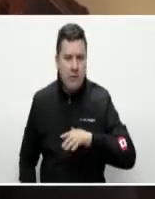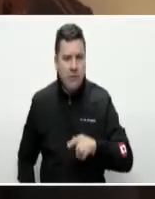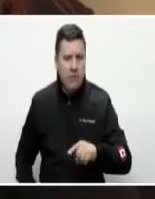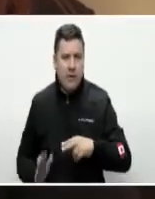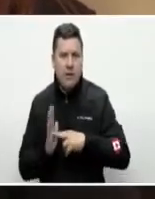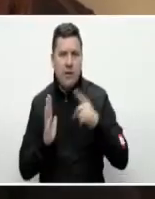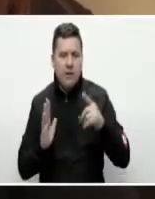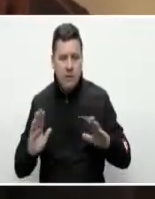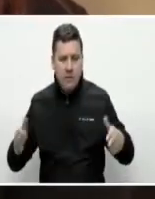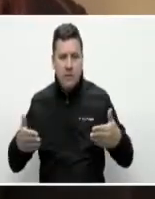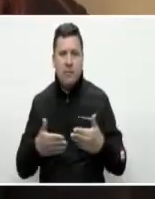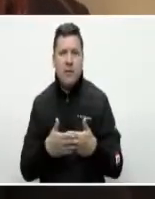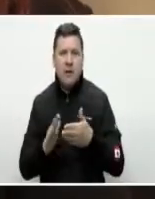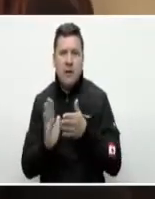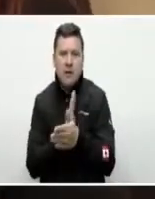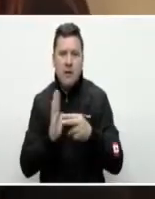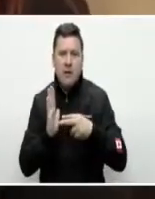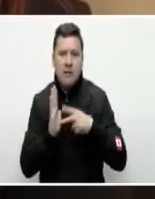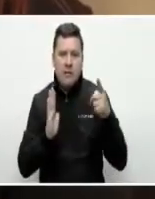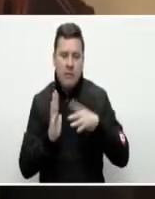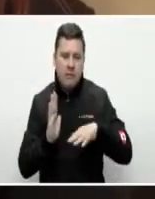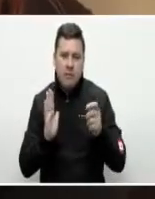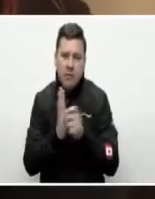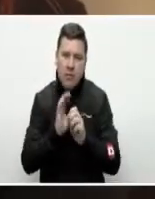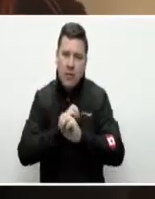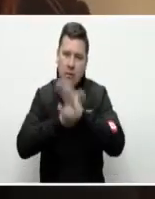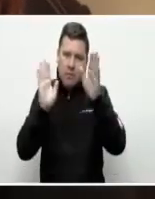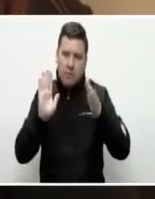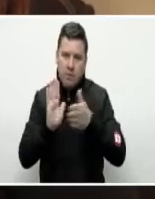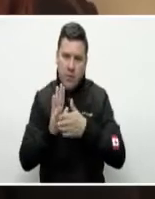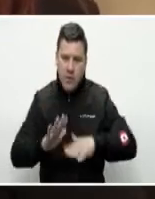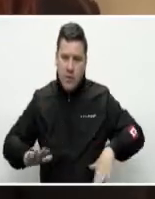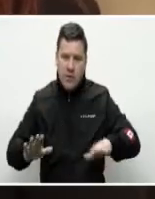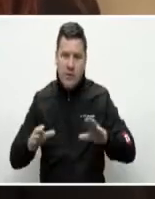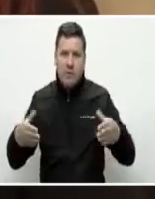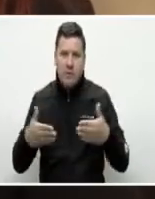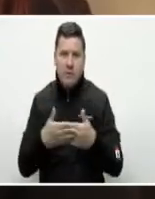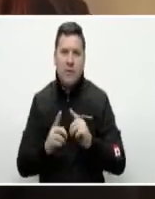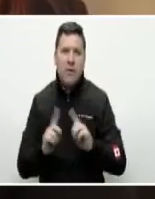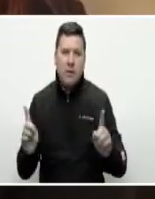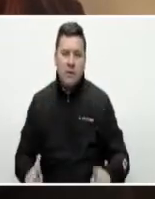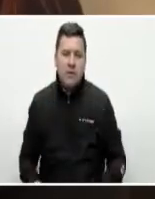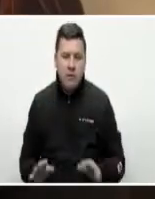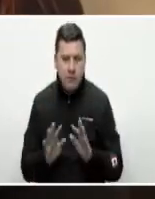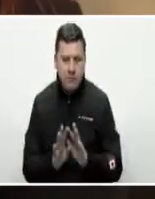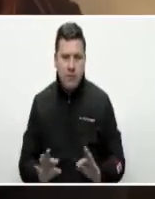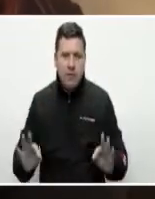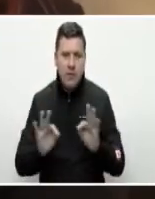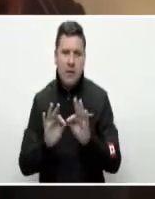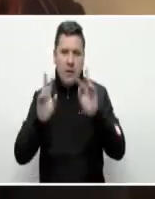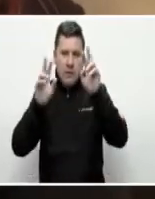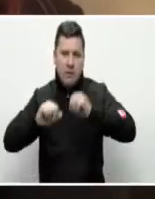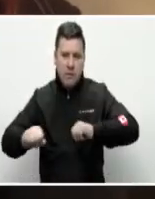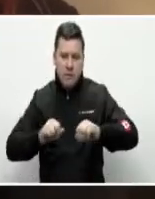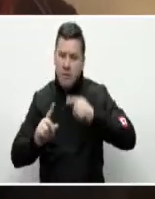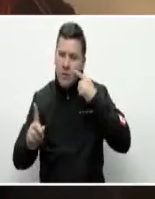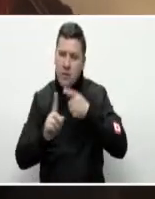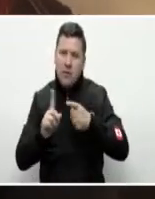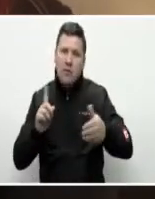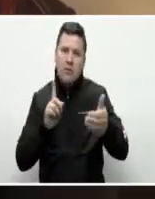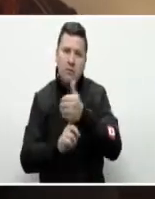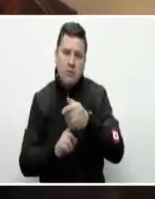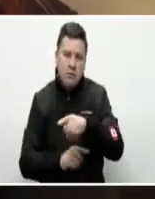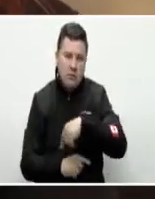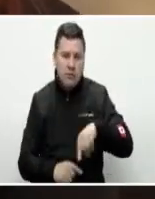tecnología de vanguardia sugiere habilidades técnicas que está claro que tiene unos campos de acción, pero también es importante que en los temas de gestión logremos tener